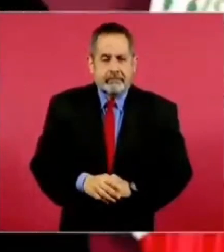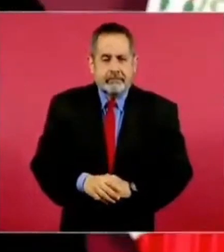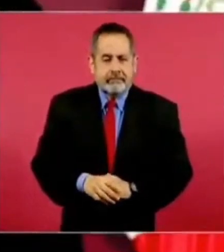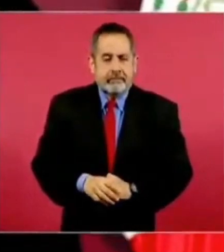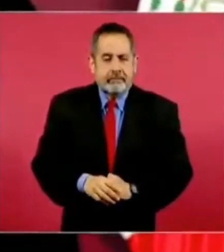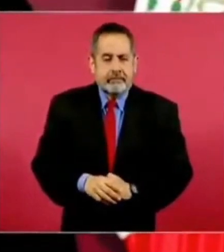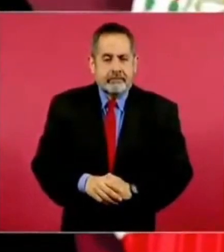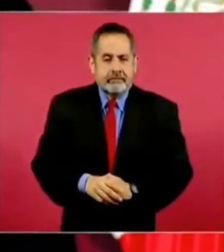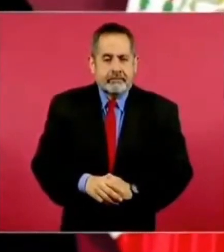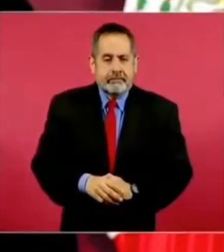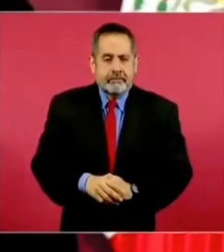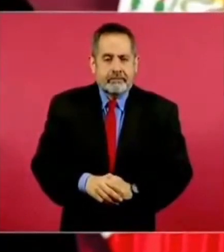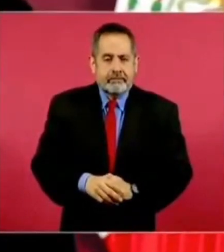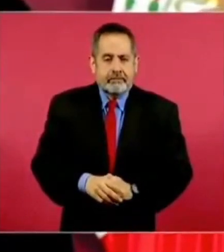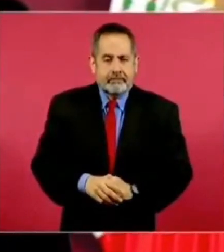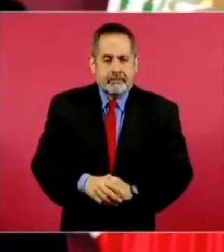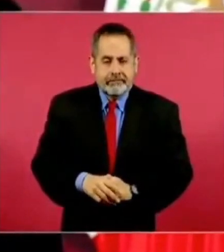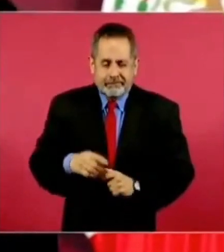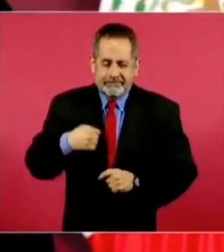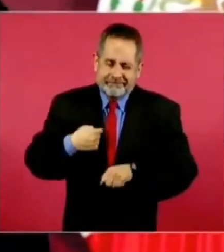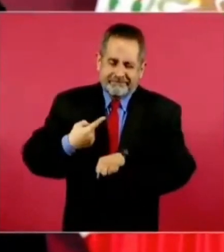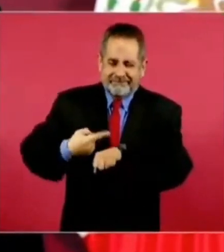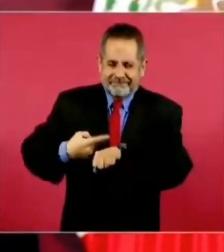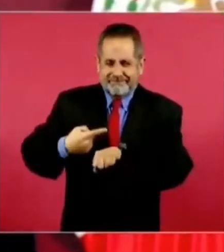se tienen algunos achaques